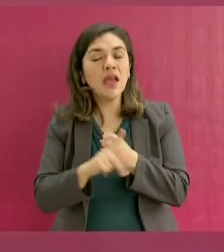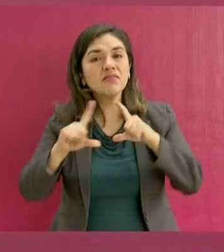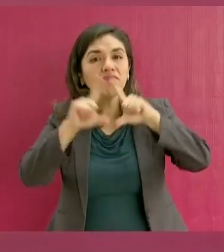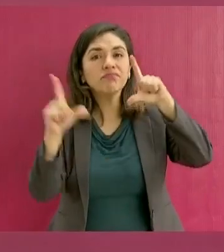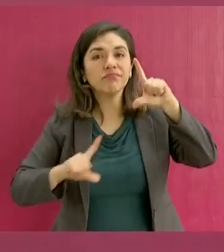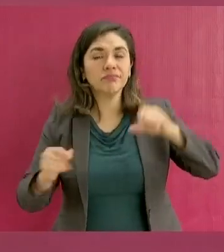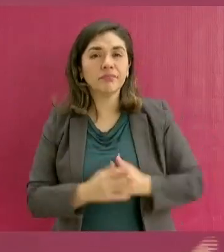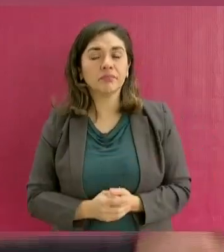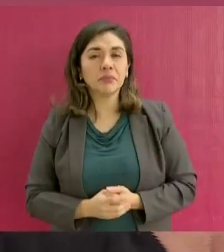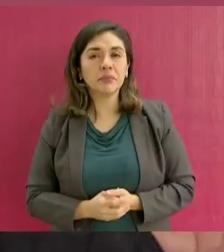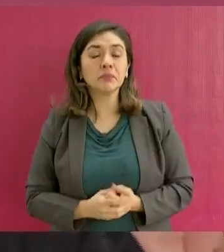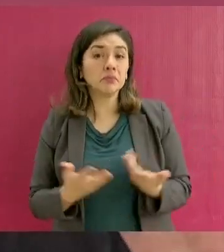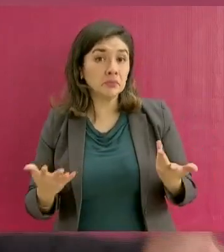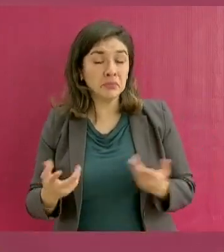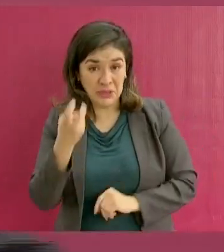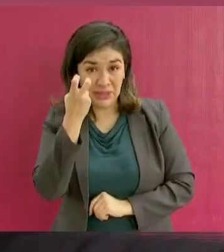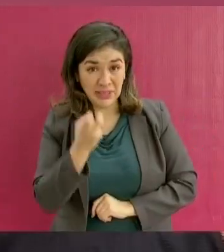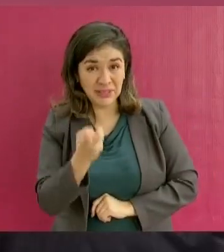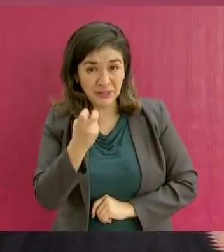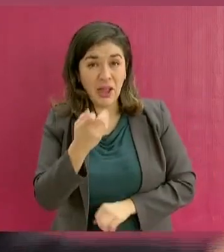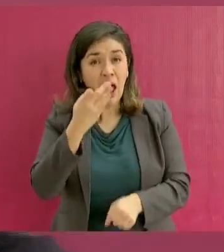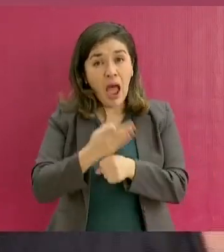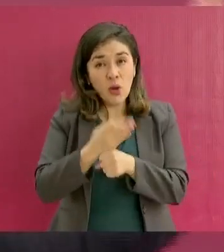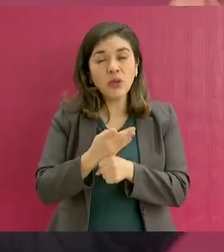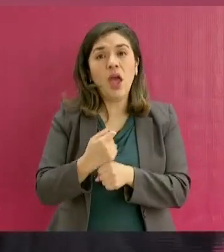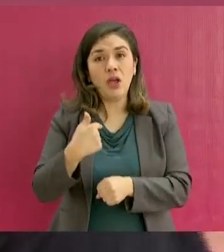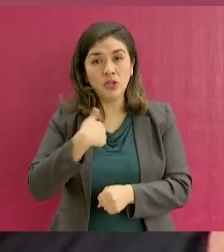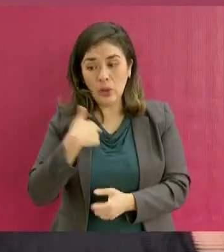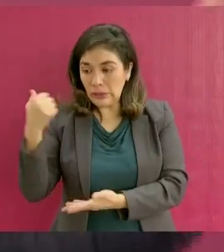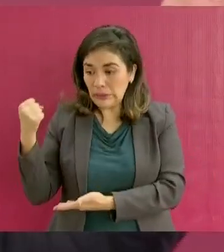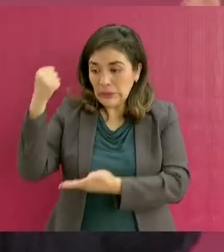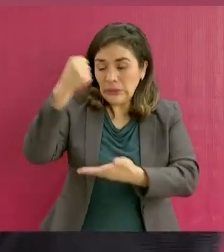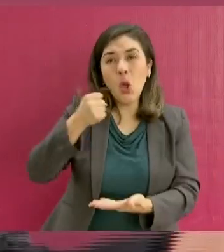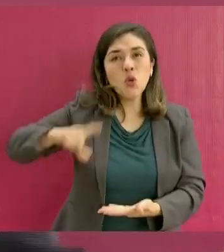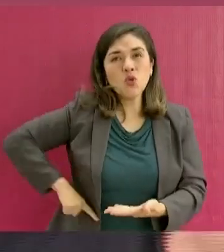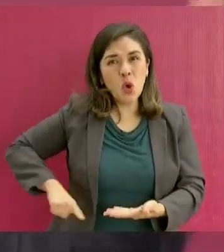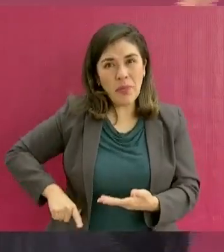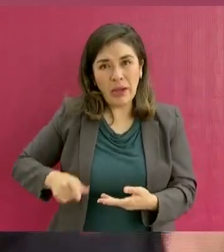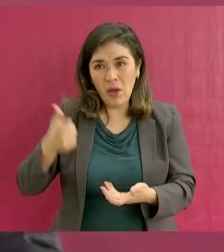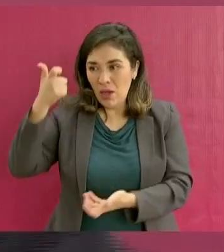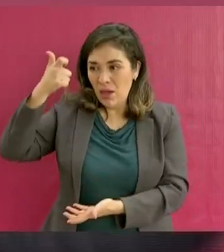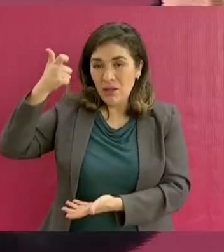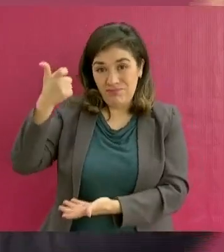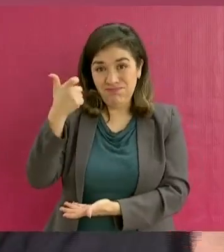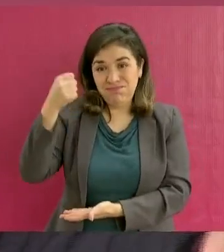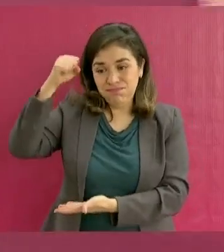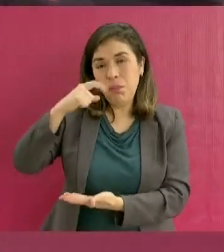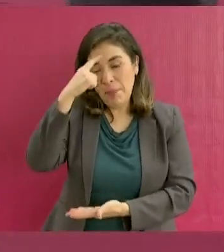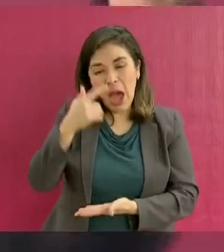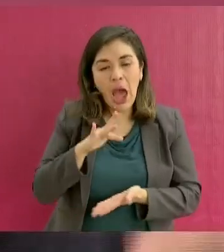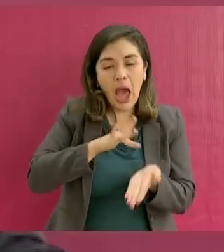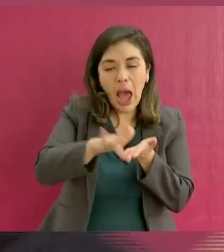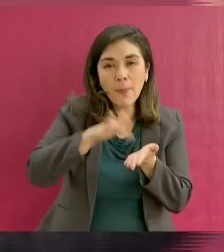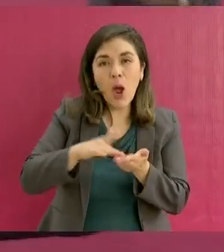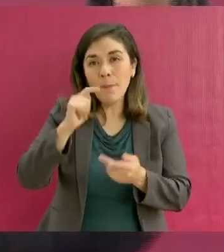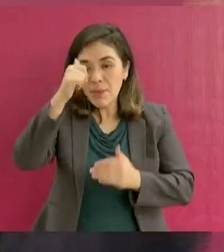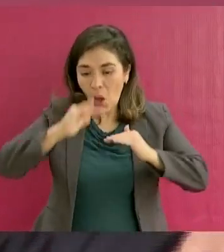De modo que con lo que estamos destinando desde el gobierno de abajo hacia arriba,